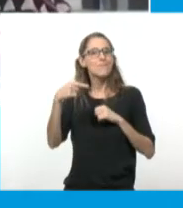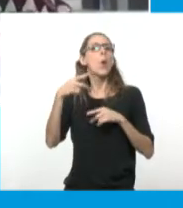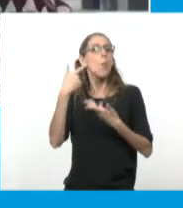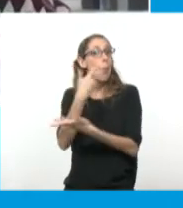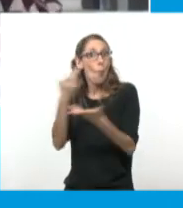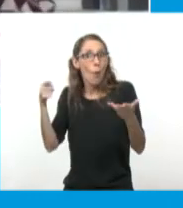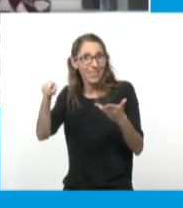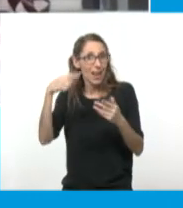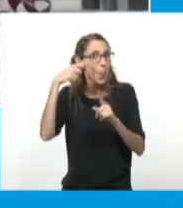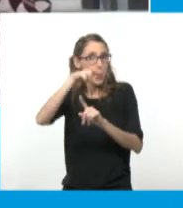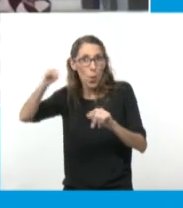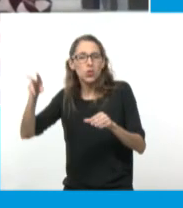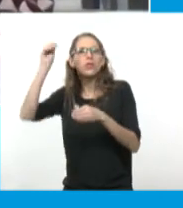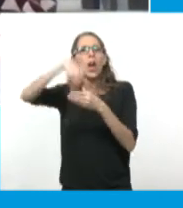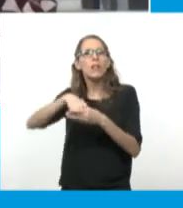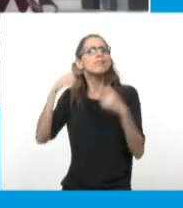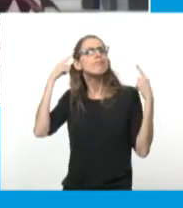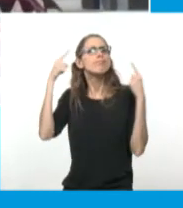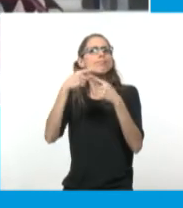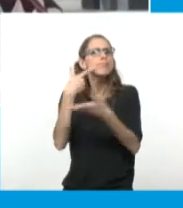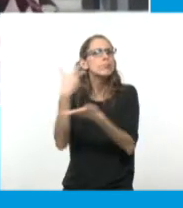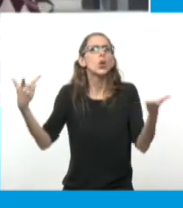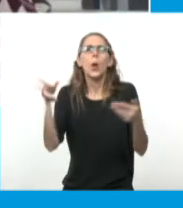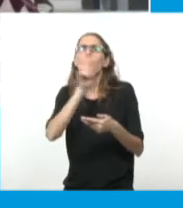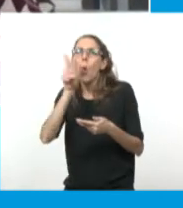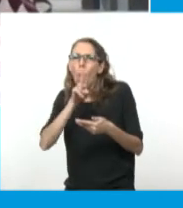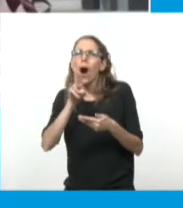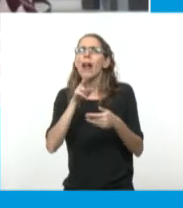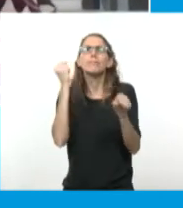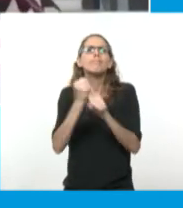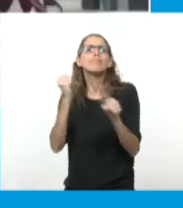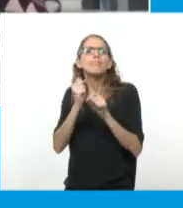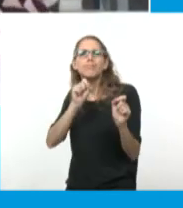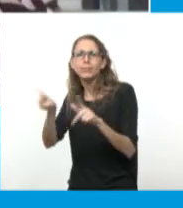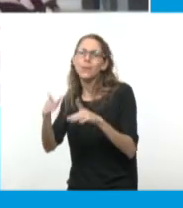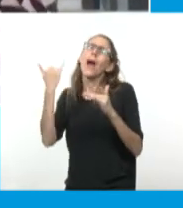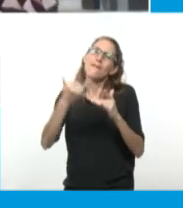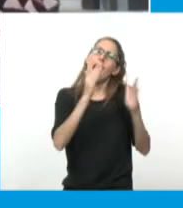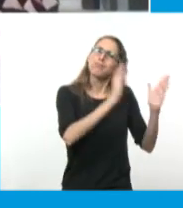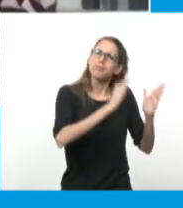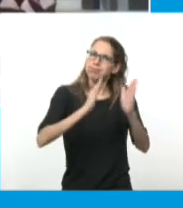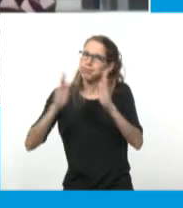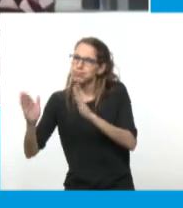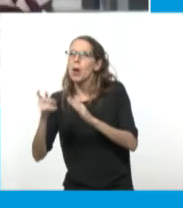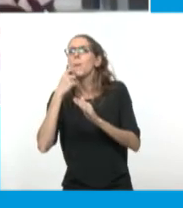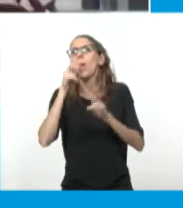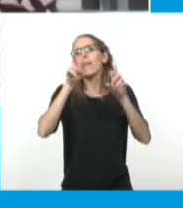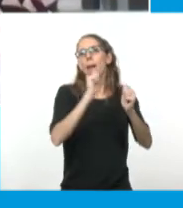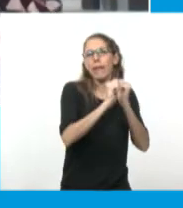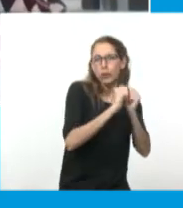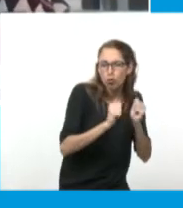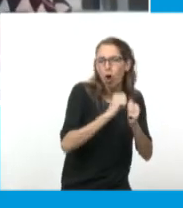trabajo de un montón de mujeres historietistas, tenía muchas partes la muestra, una parte histórica, bueno, y en la parte así contemporánea,